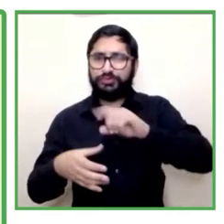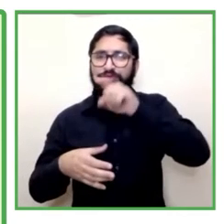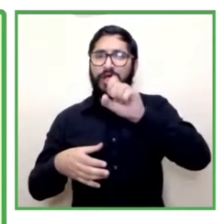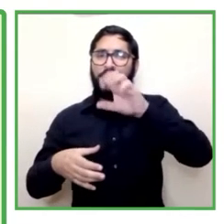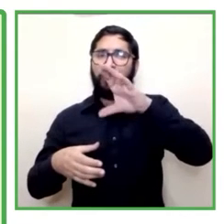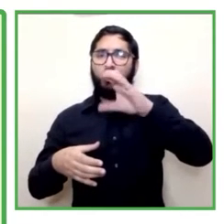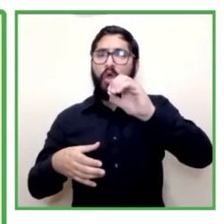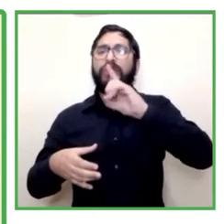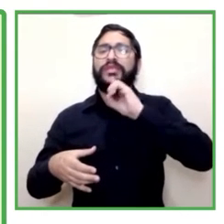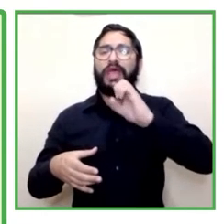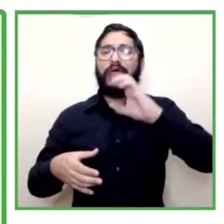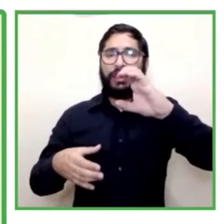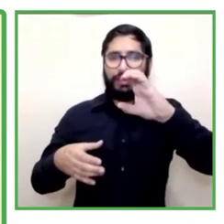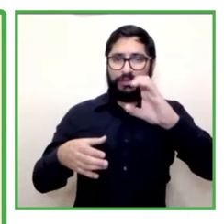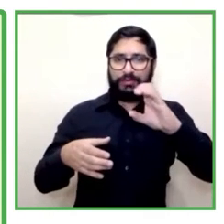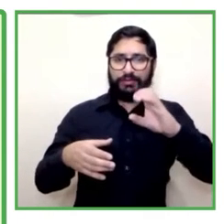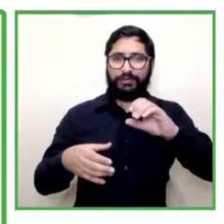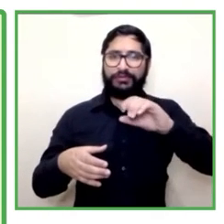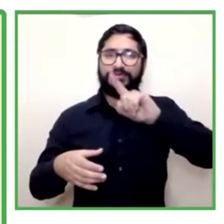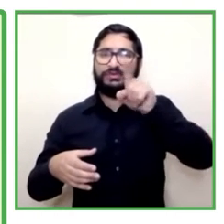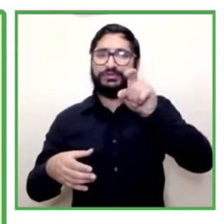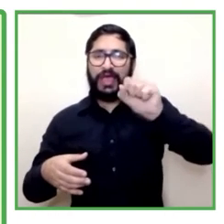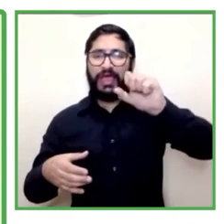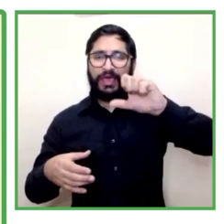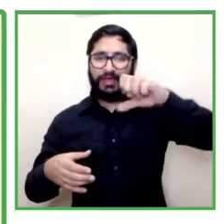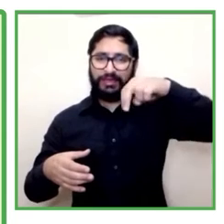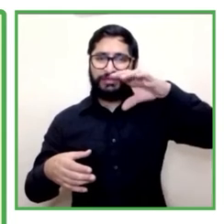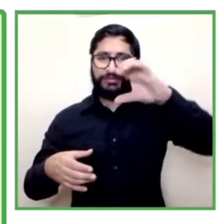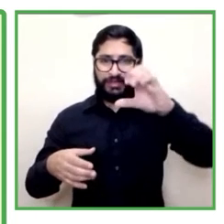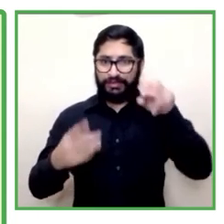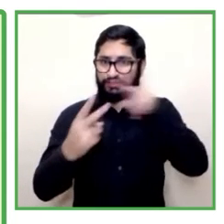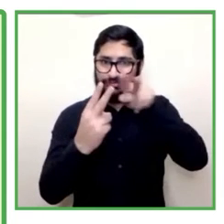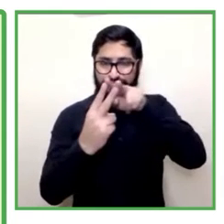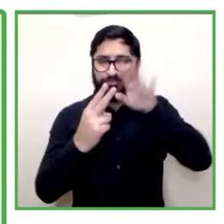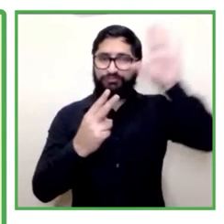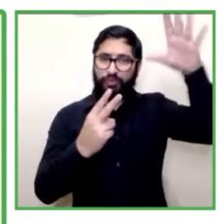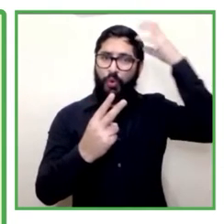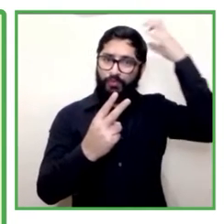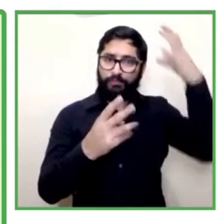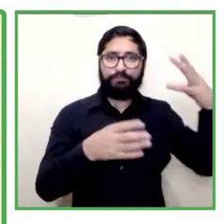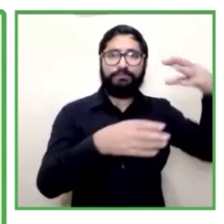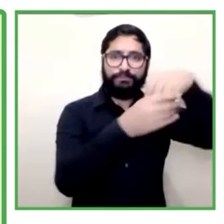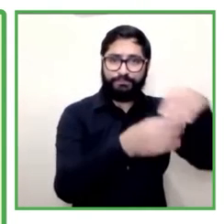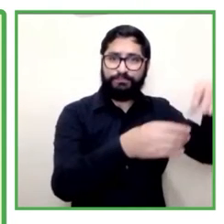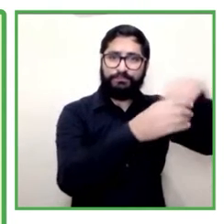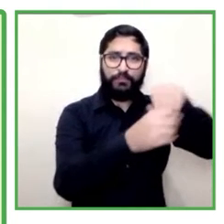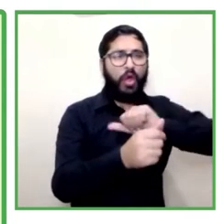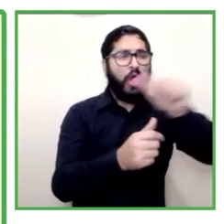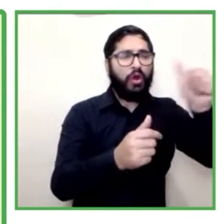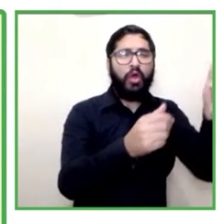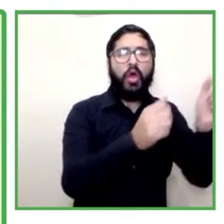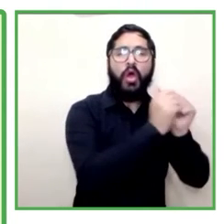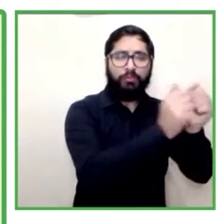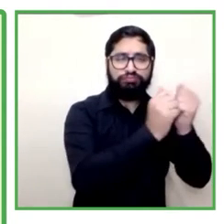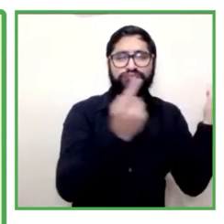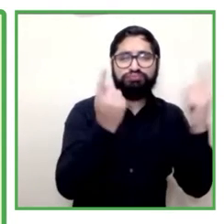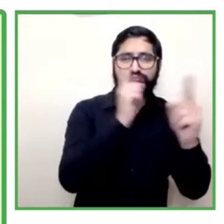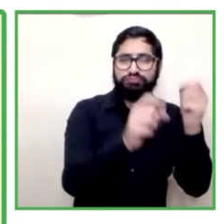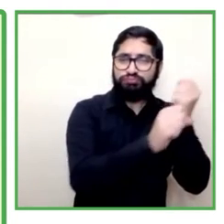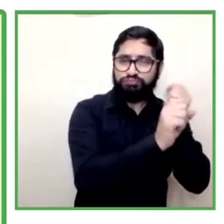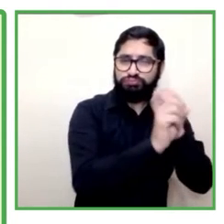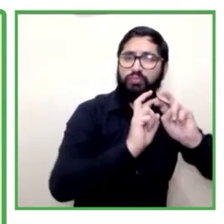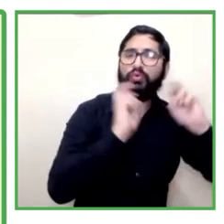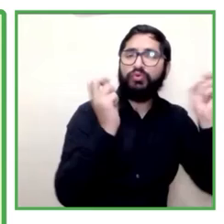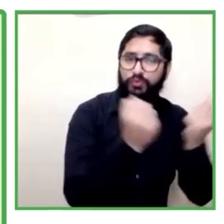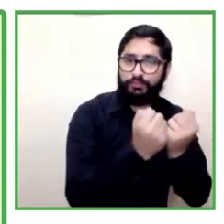Técnica del Estado, el CENSE, bueno, el compañero que me antecedió en esta charla explicó de qué se